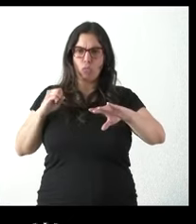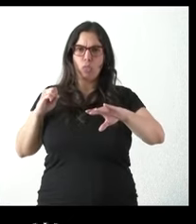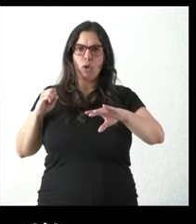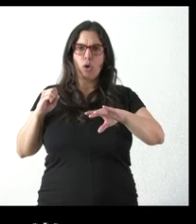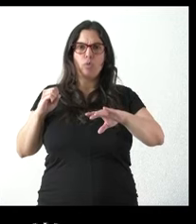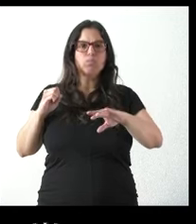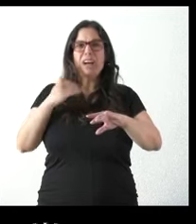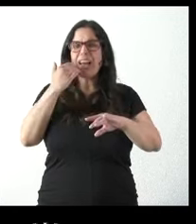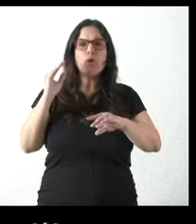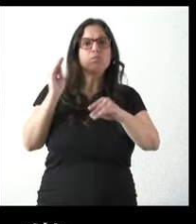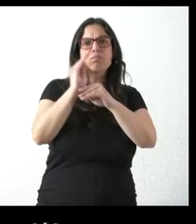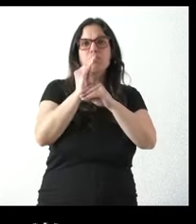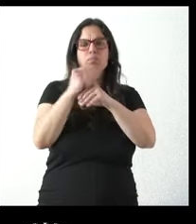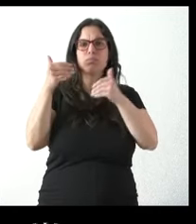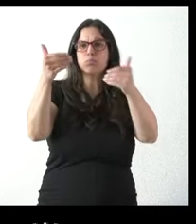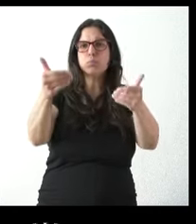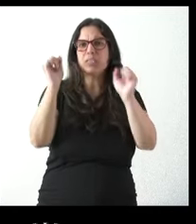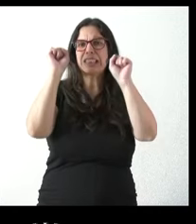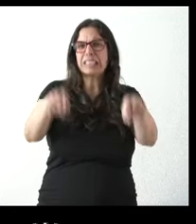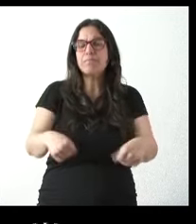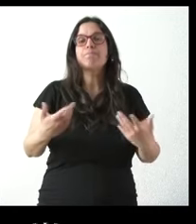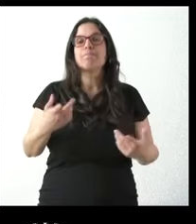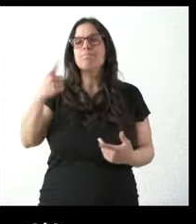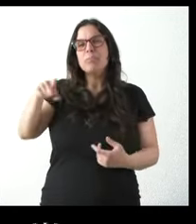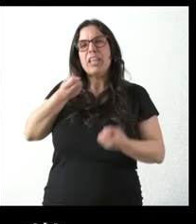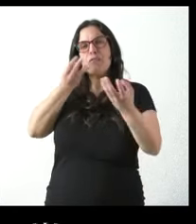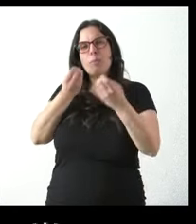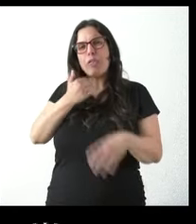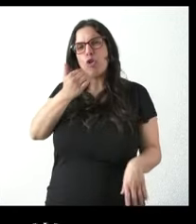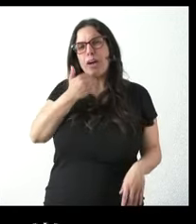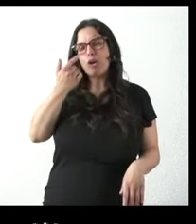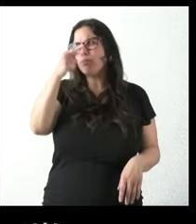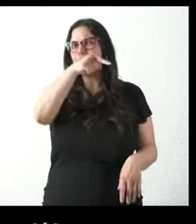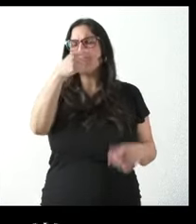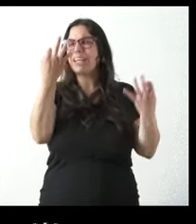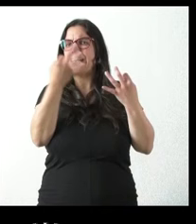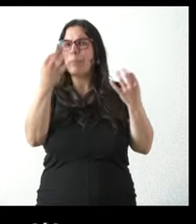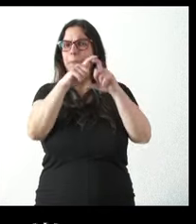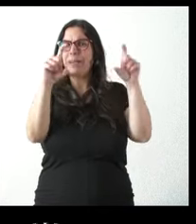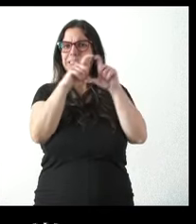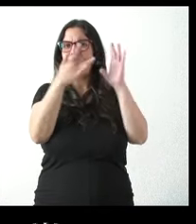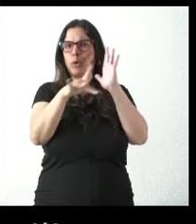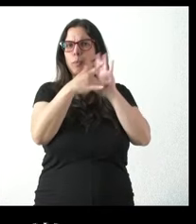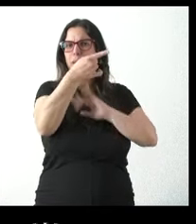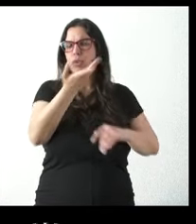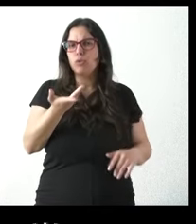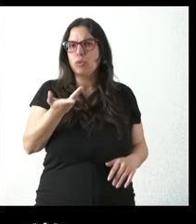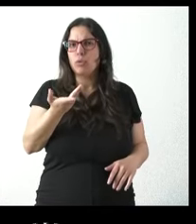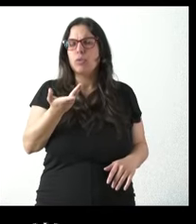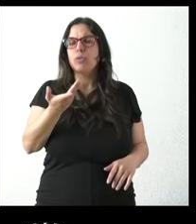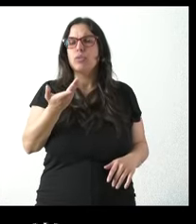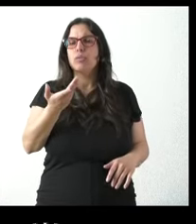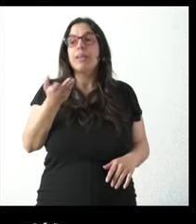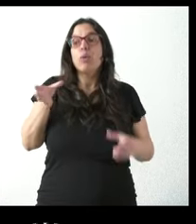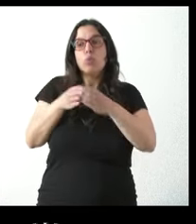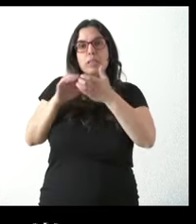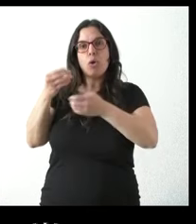VIP o algo así ¿qué información tiene al respeto que está pasando en lateral aluminio y qué va a hacer